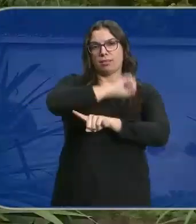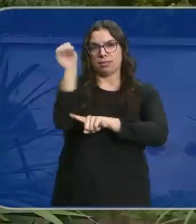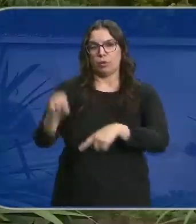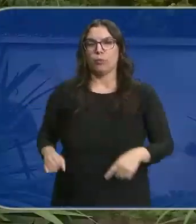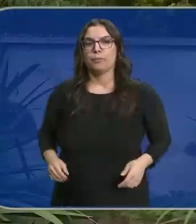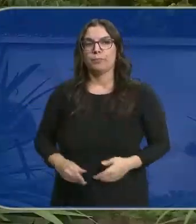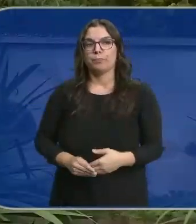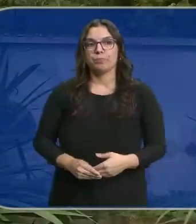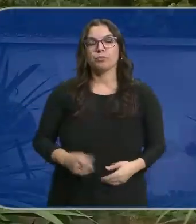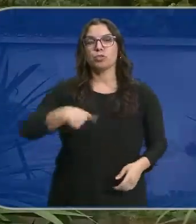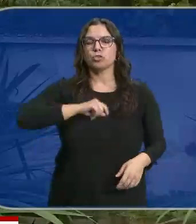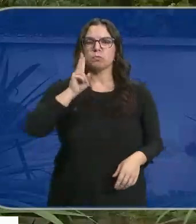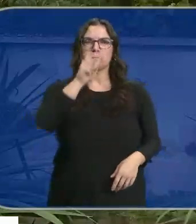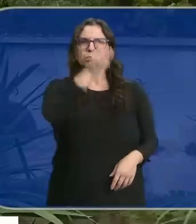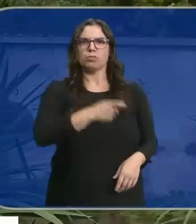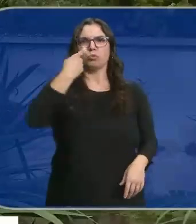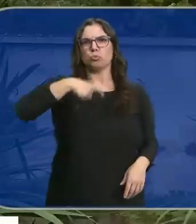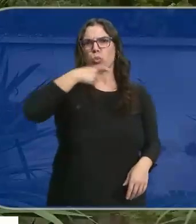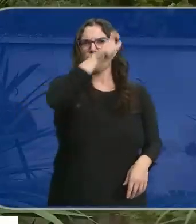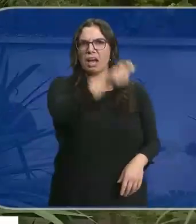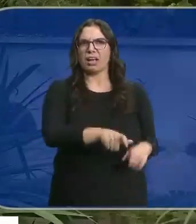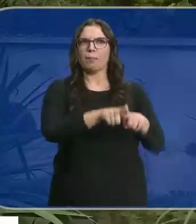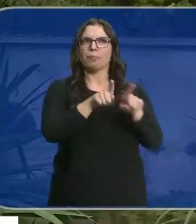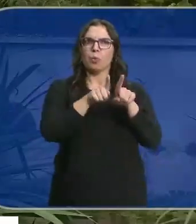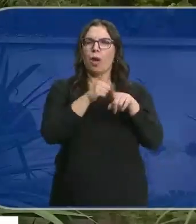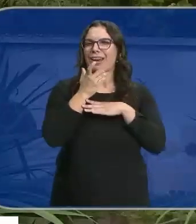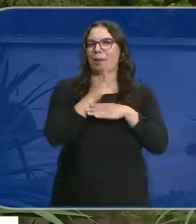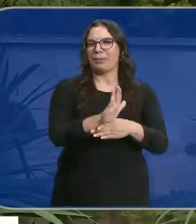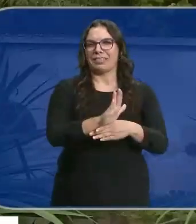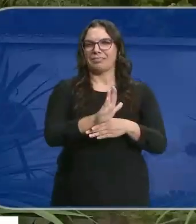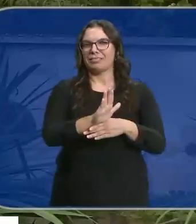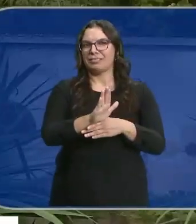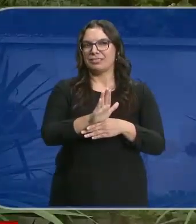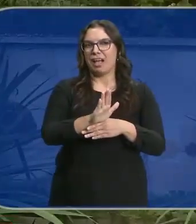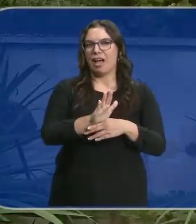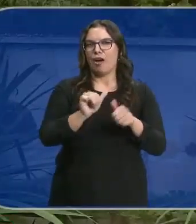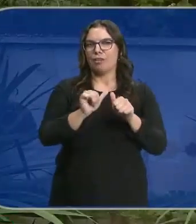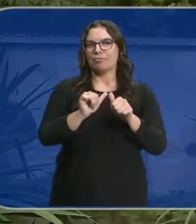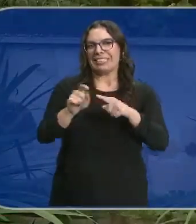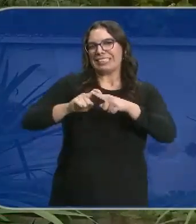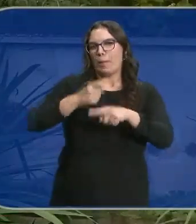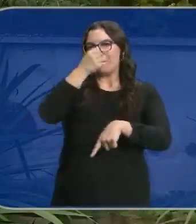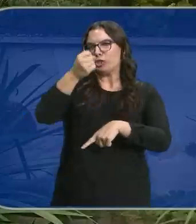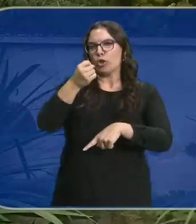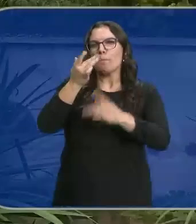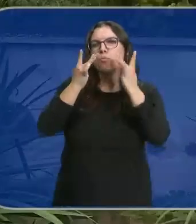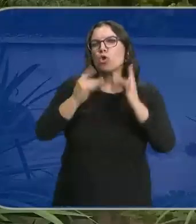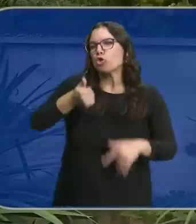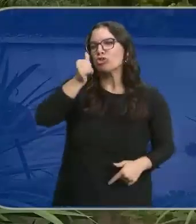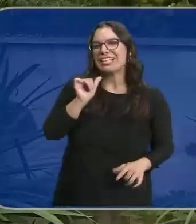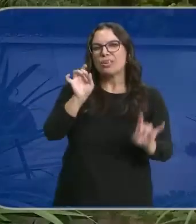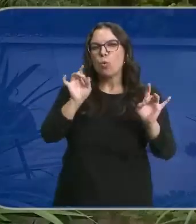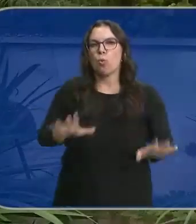Hemos observado a un Tudanca que representa en toda su crudeza al PSOE de Pedro Sánchez. Un